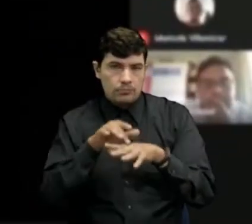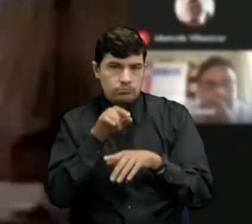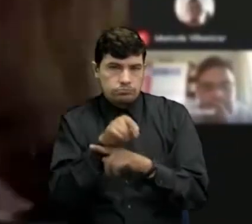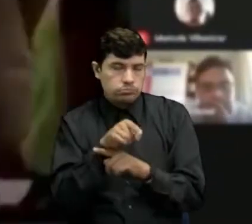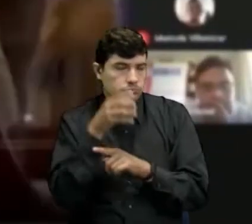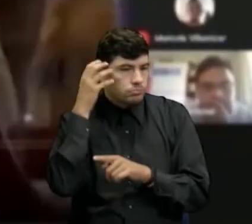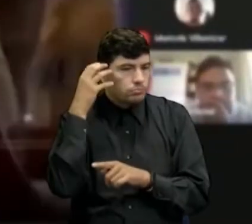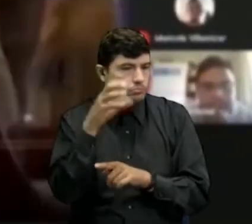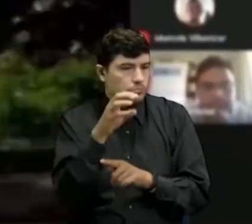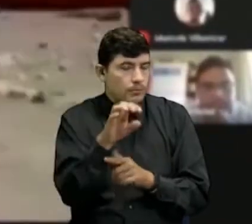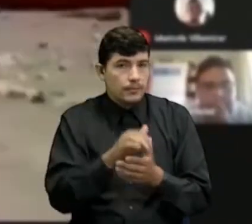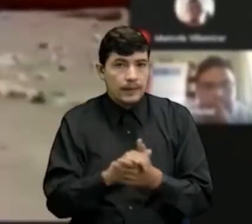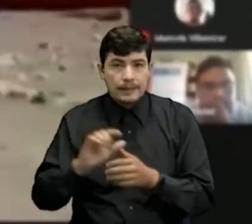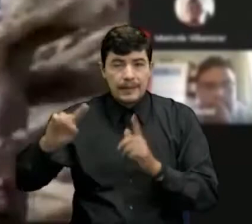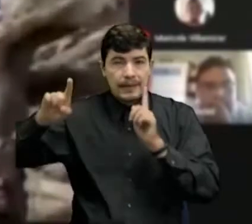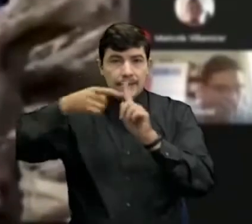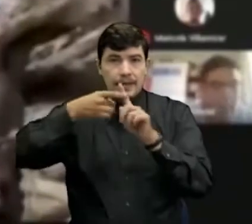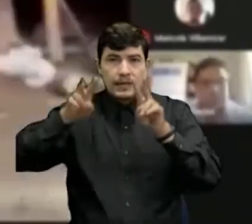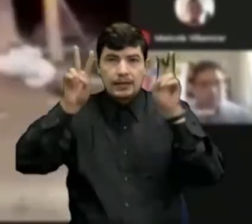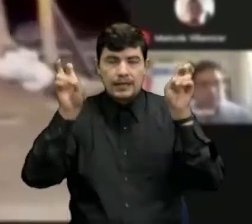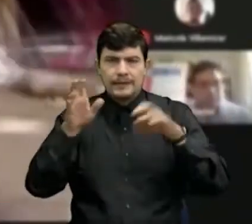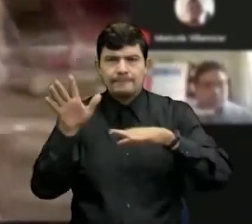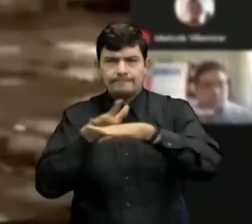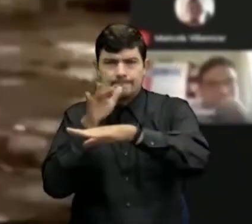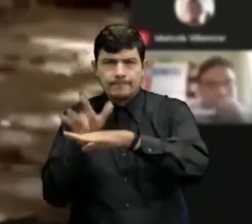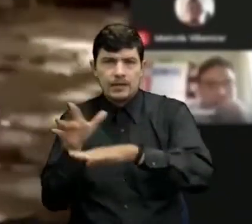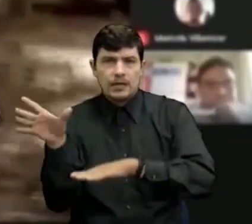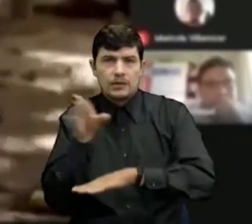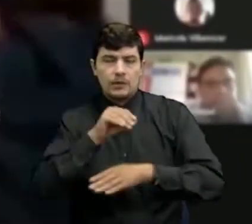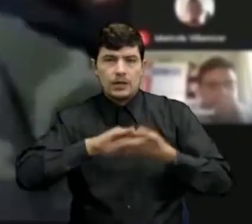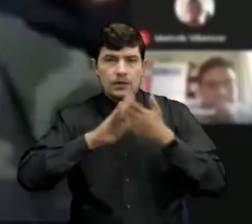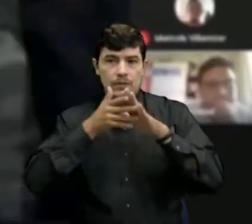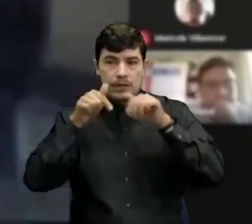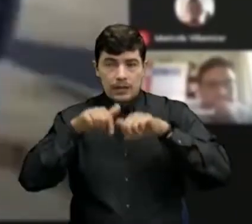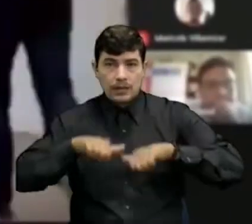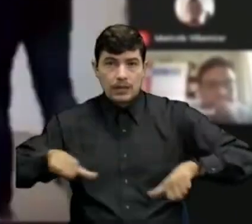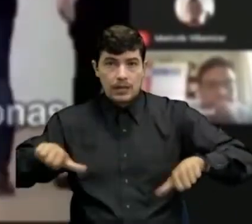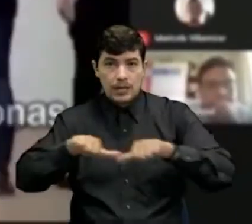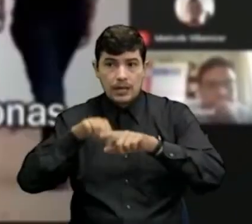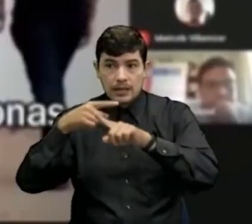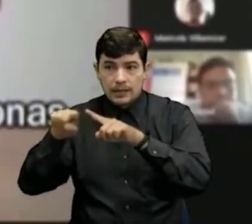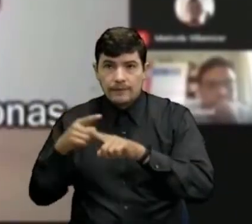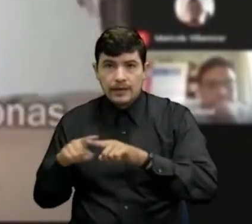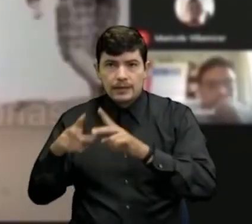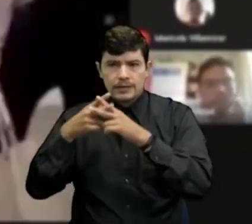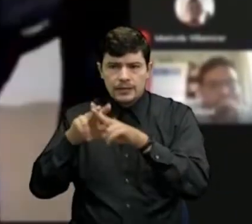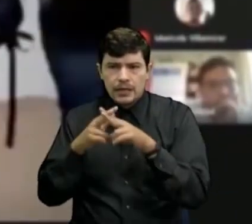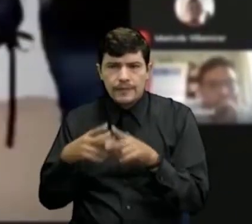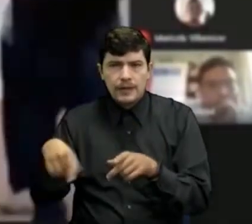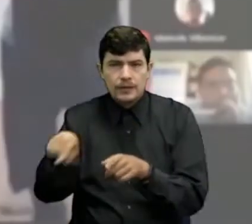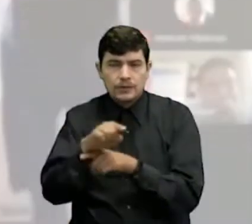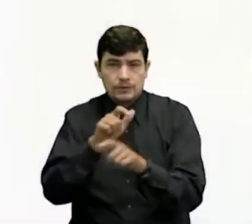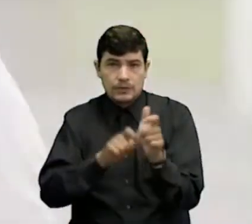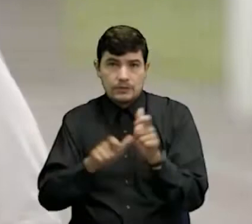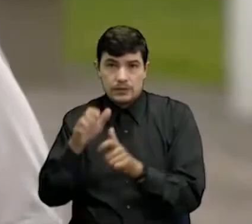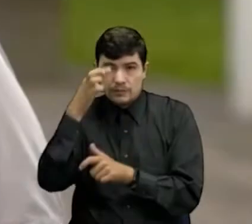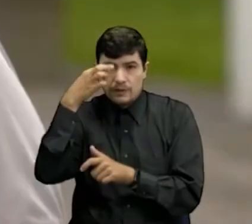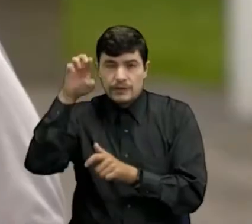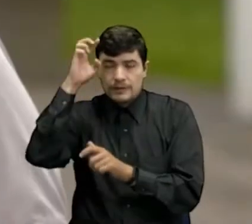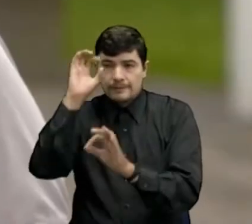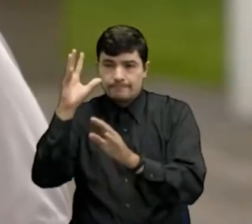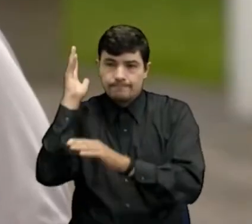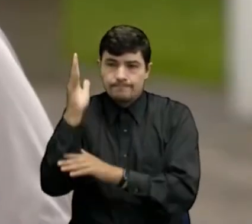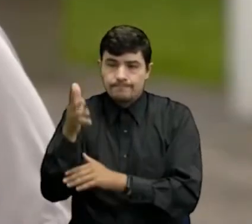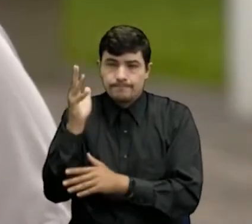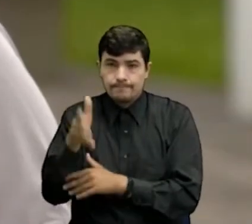esta primera versión consiste en la sensibilización hacia la población migrante, esto con diferentes talleres dirigidos por profesionales. Facebook